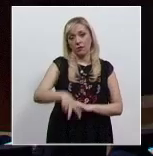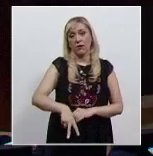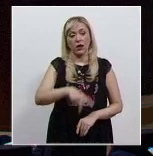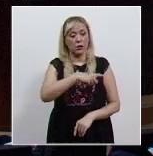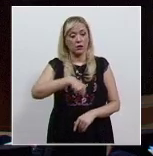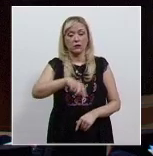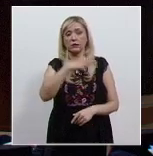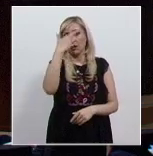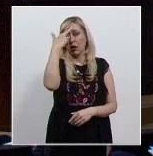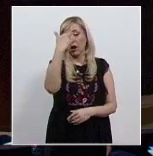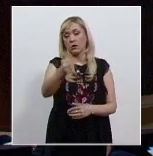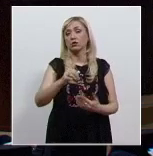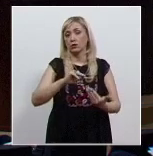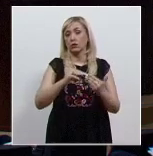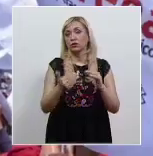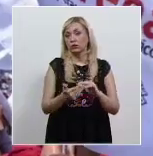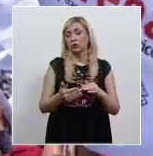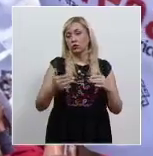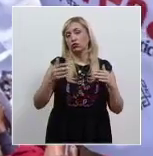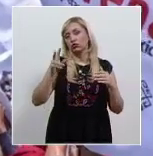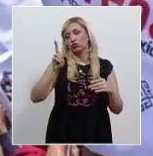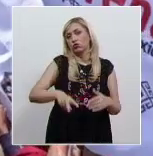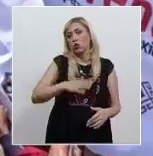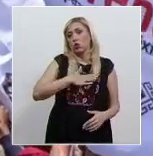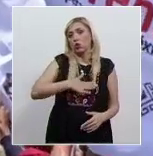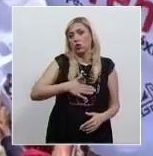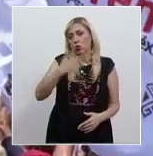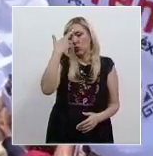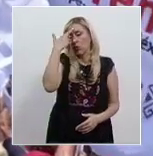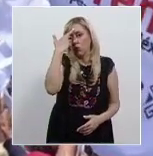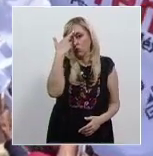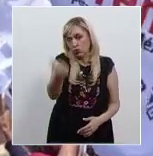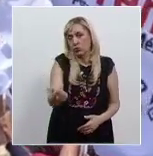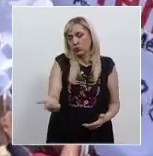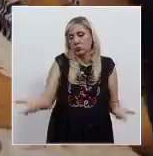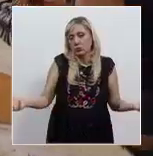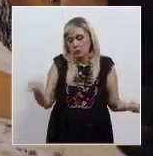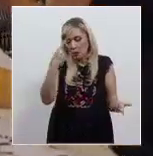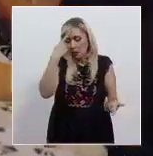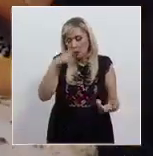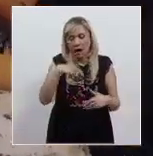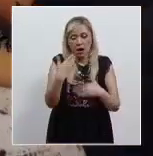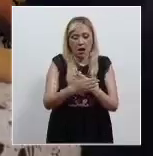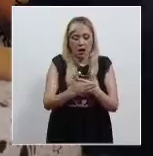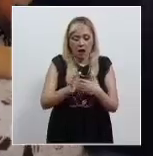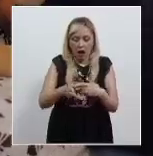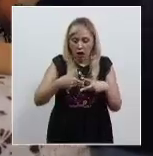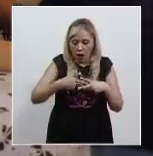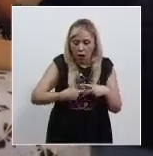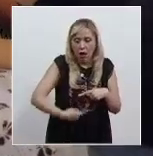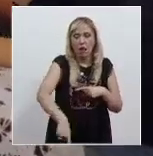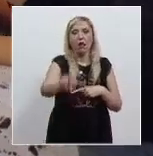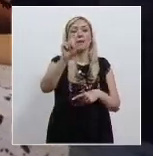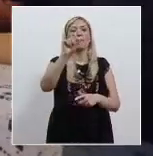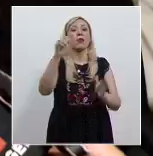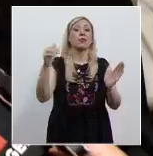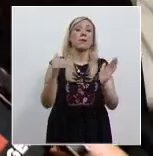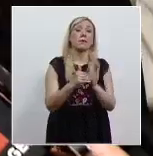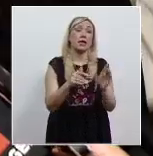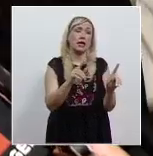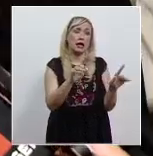trabajo que tendrán en el proceso electoral que ya inició y en el que estarán en juego más de 20 mil cargos públicos.